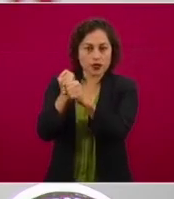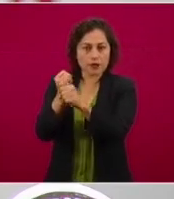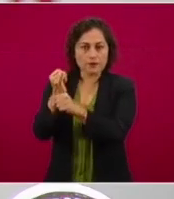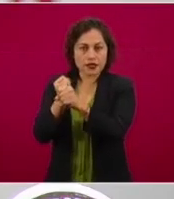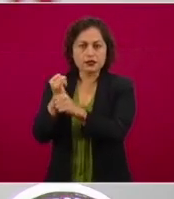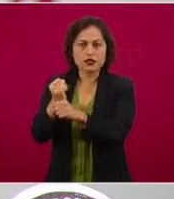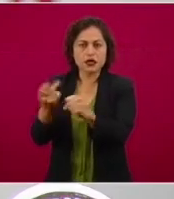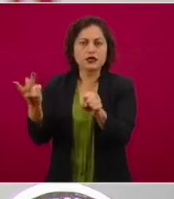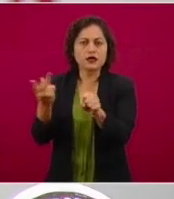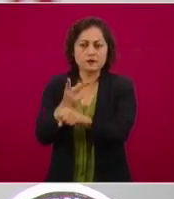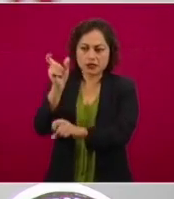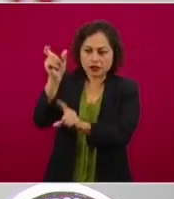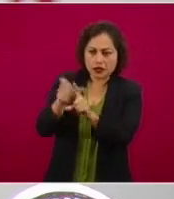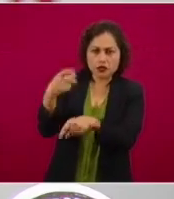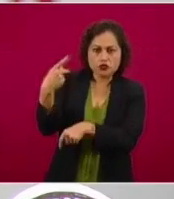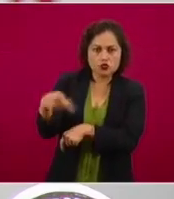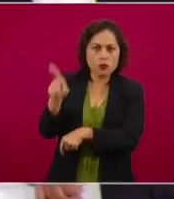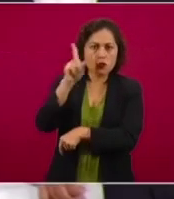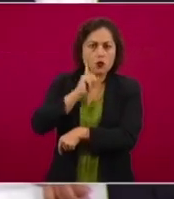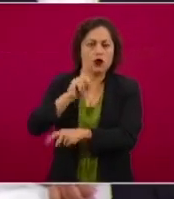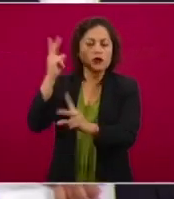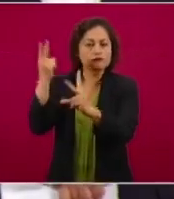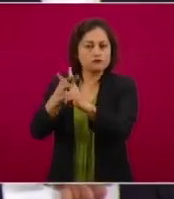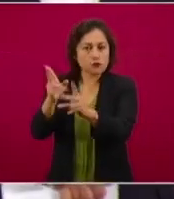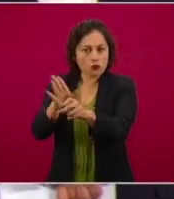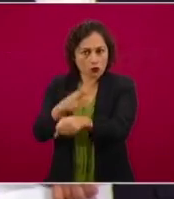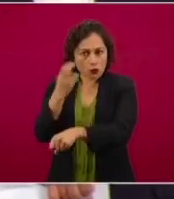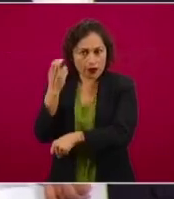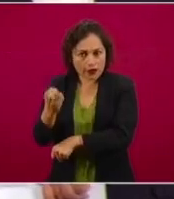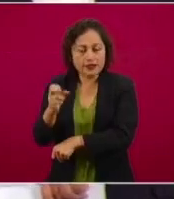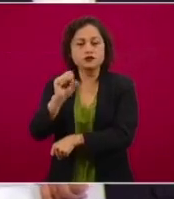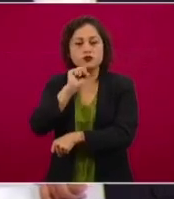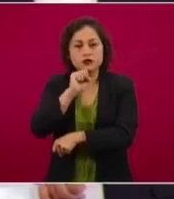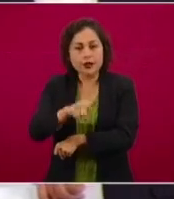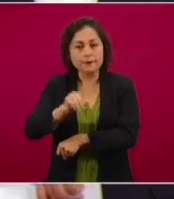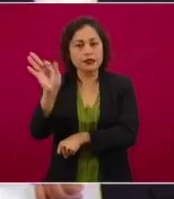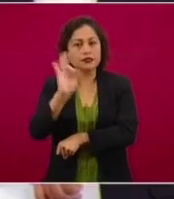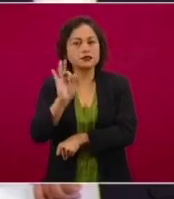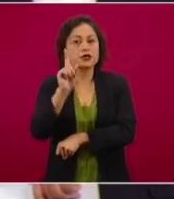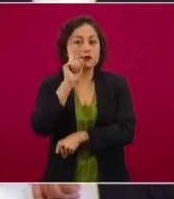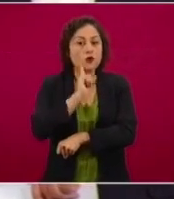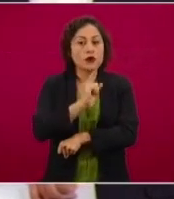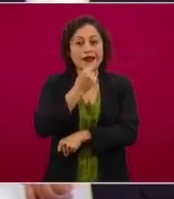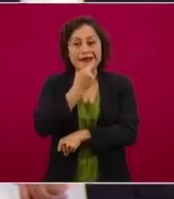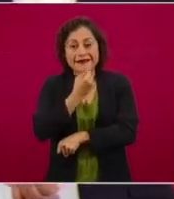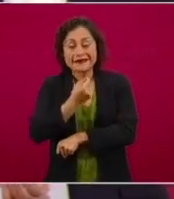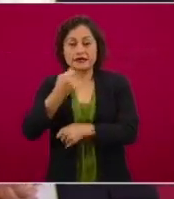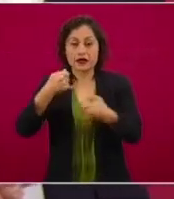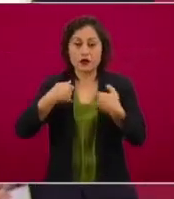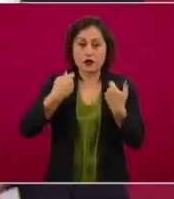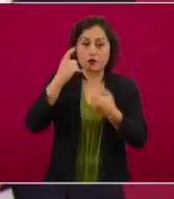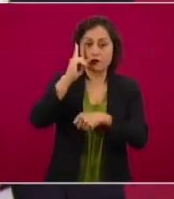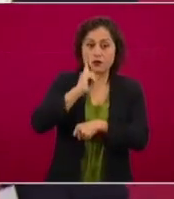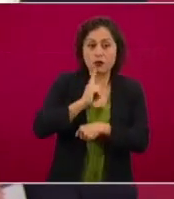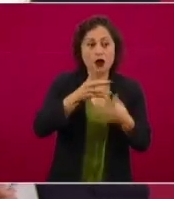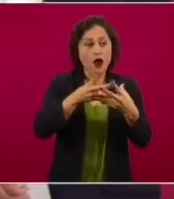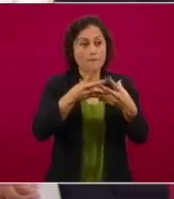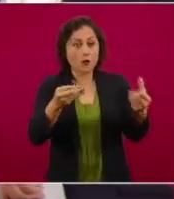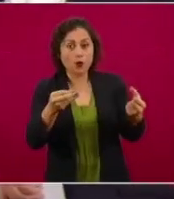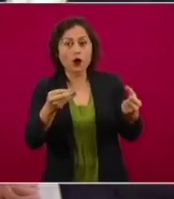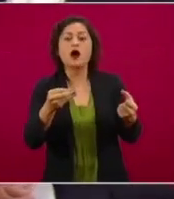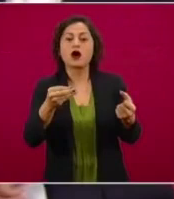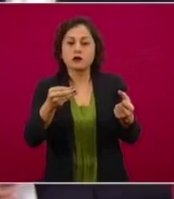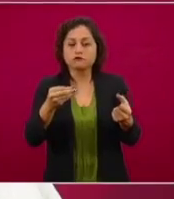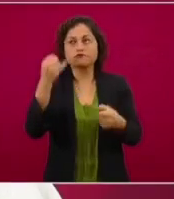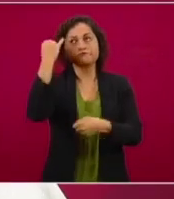feminicidio, también toda desaparición de niña, adolescente y mujer tiene que ser investigada y abierta